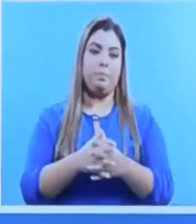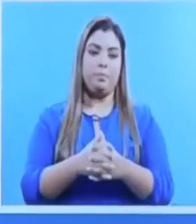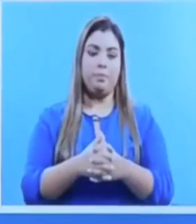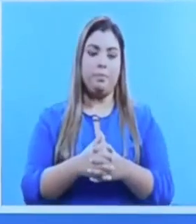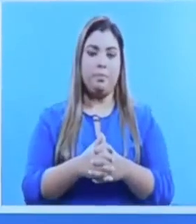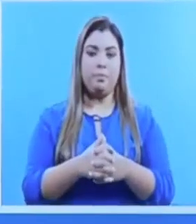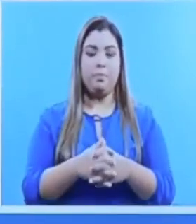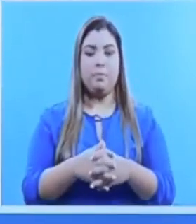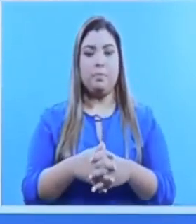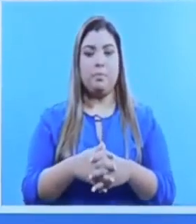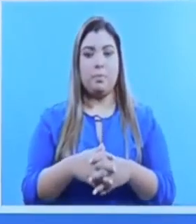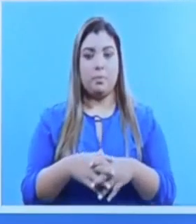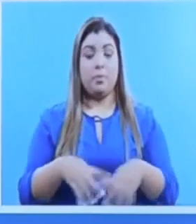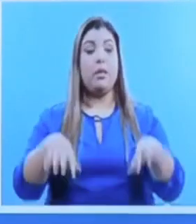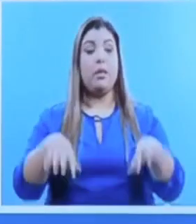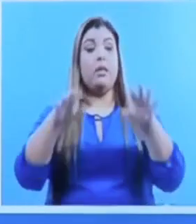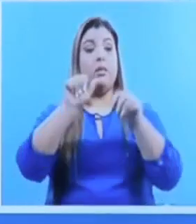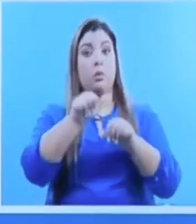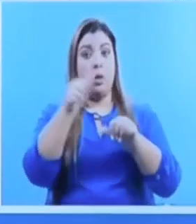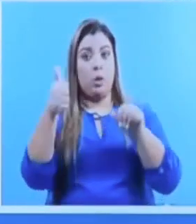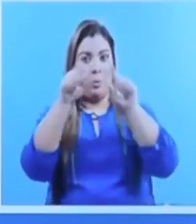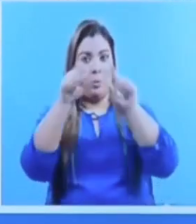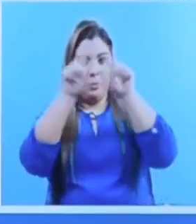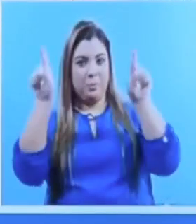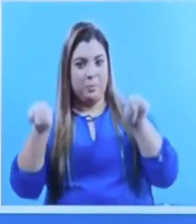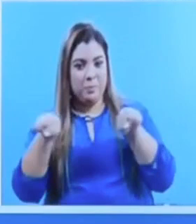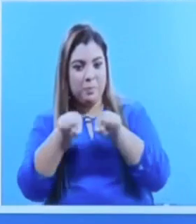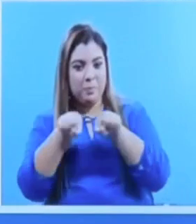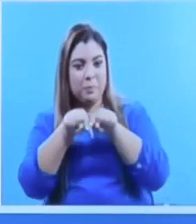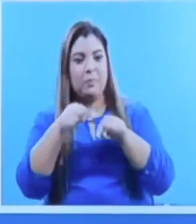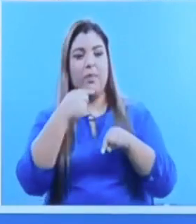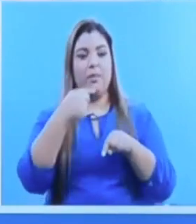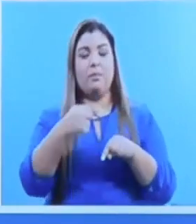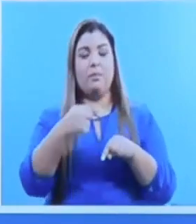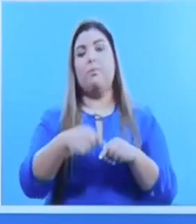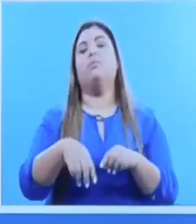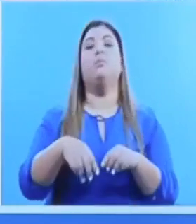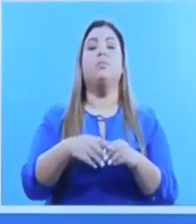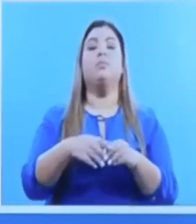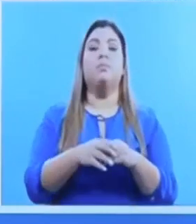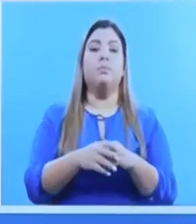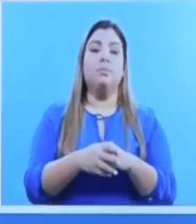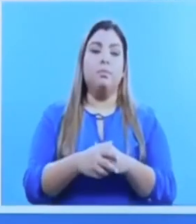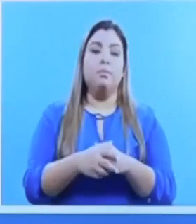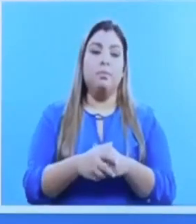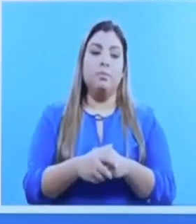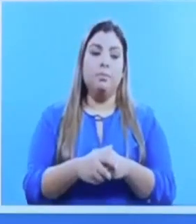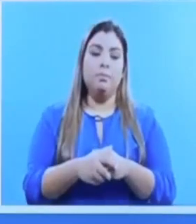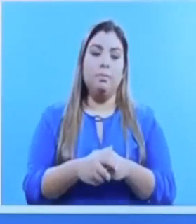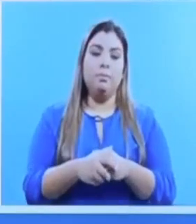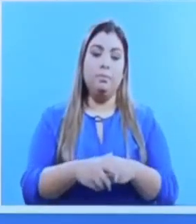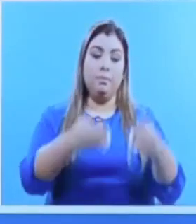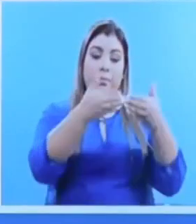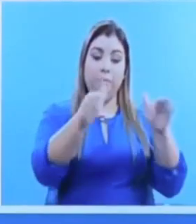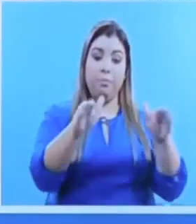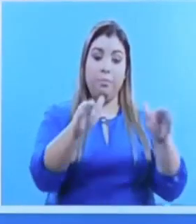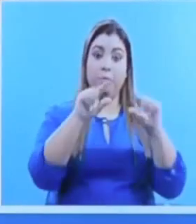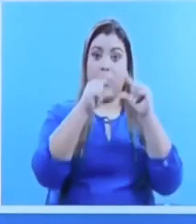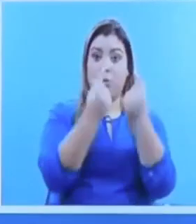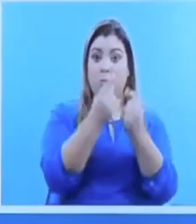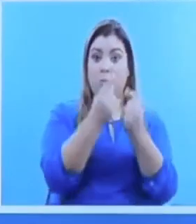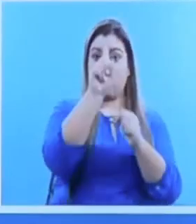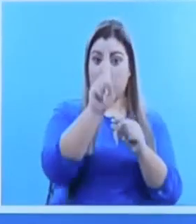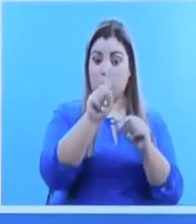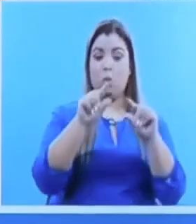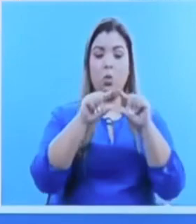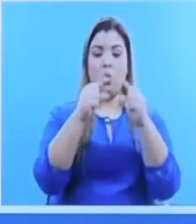importante mencionar que no son burbujas sociales y, sobre todo, es algo que vimos con la apertura tanto del bloque 1